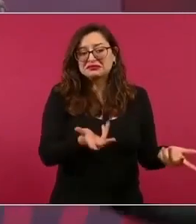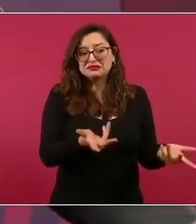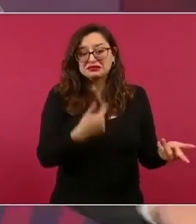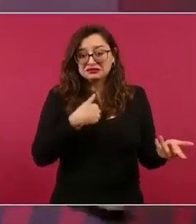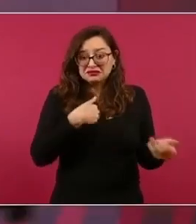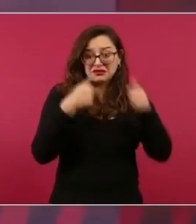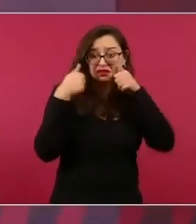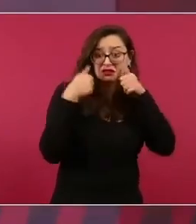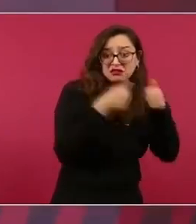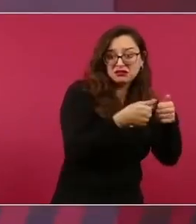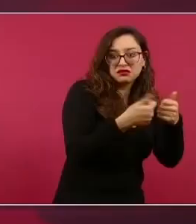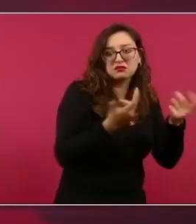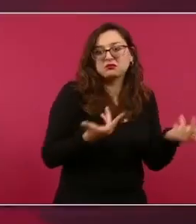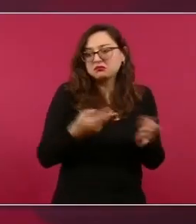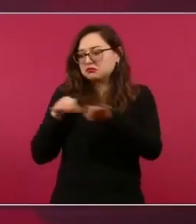no haríamos nada.